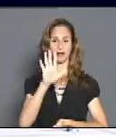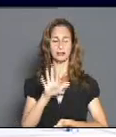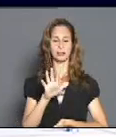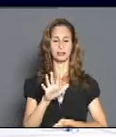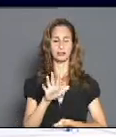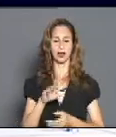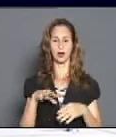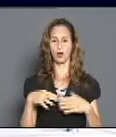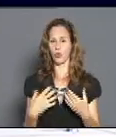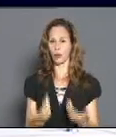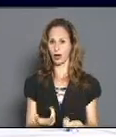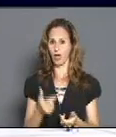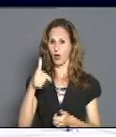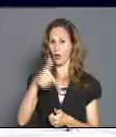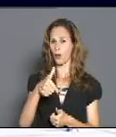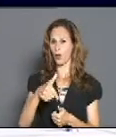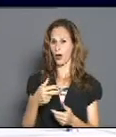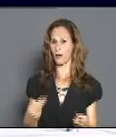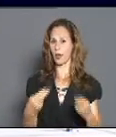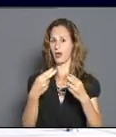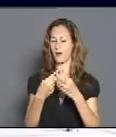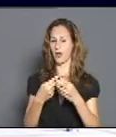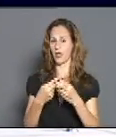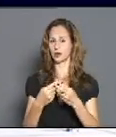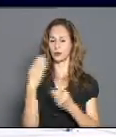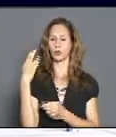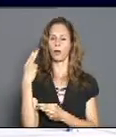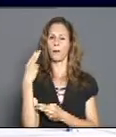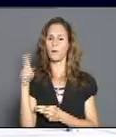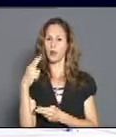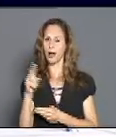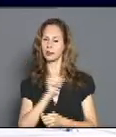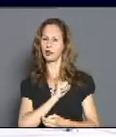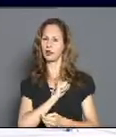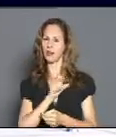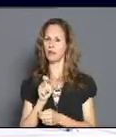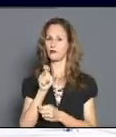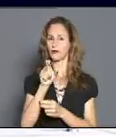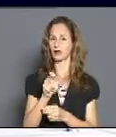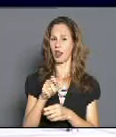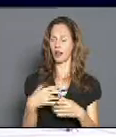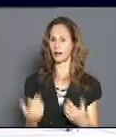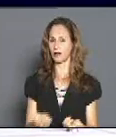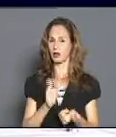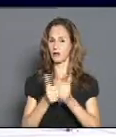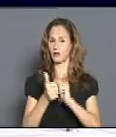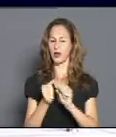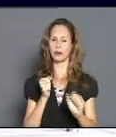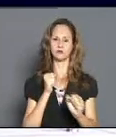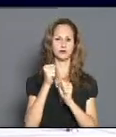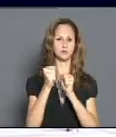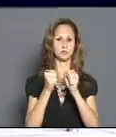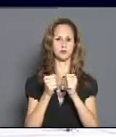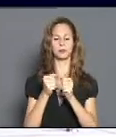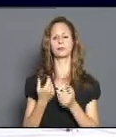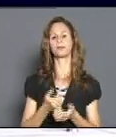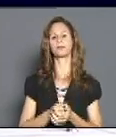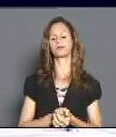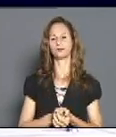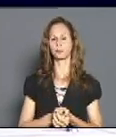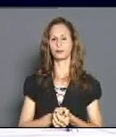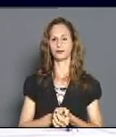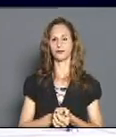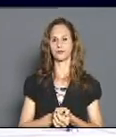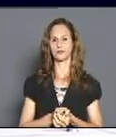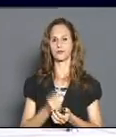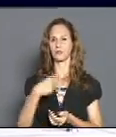cubanos buscarán este jueves asegurar la medalla de plata y su presencia en la final del sábado del Campeonato Mundial de Boxeo de Belgrado, capital de Serbia.